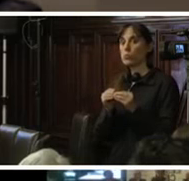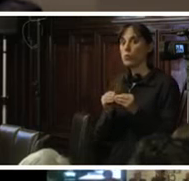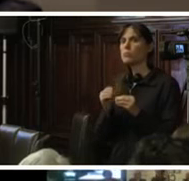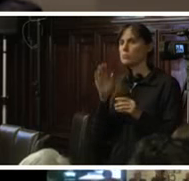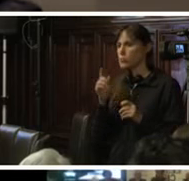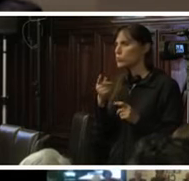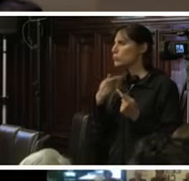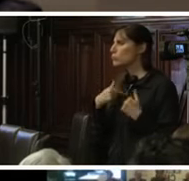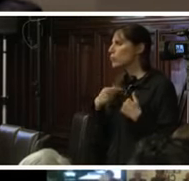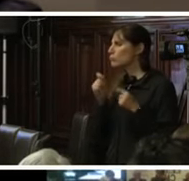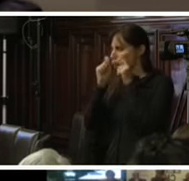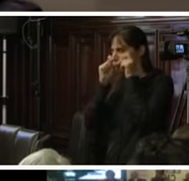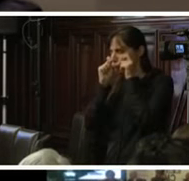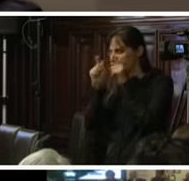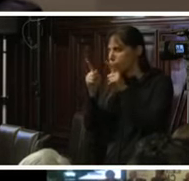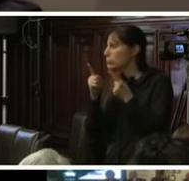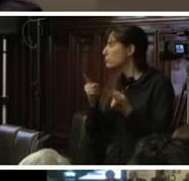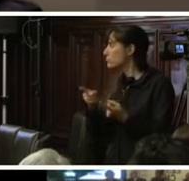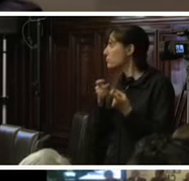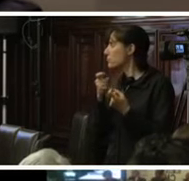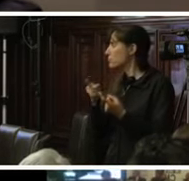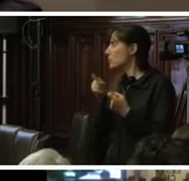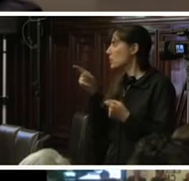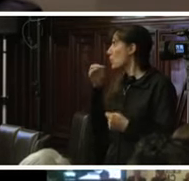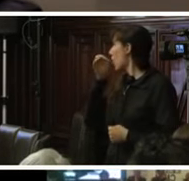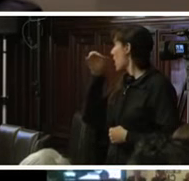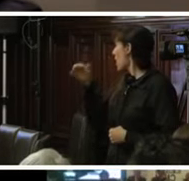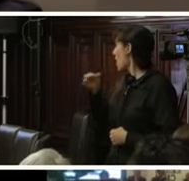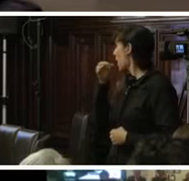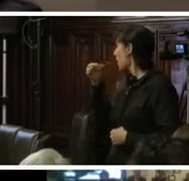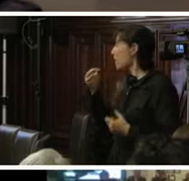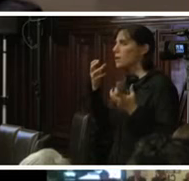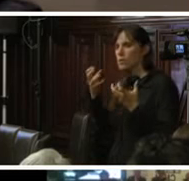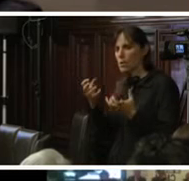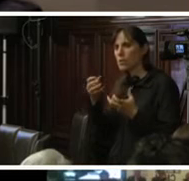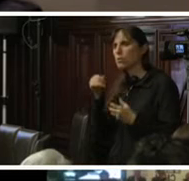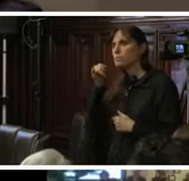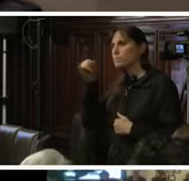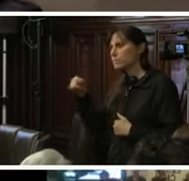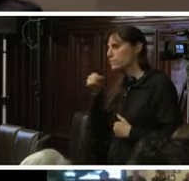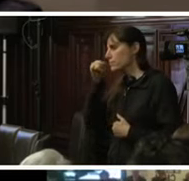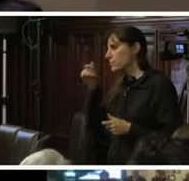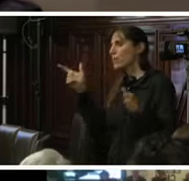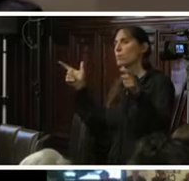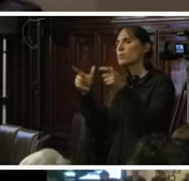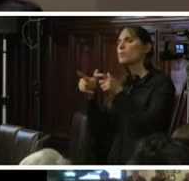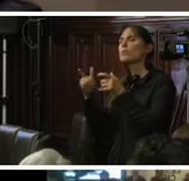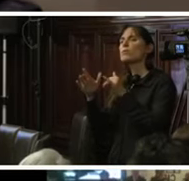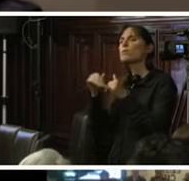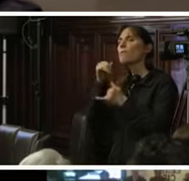atentamente su intervención y quisiera compartir con la comisión la siguiente información.